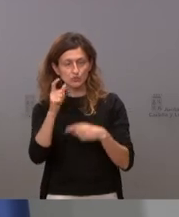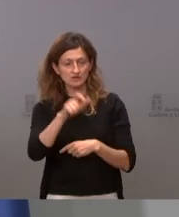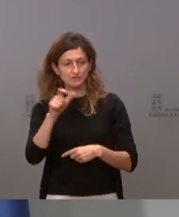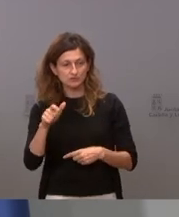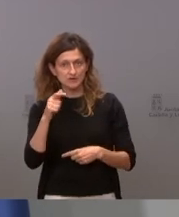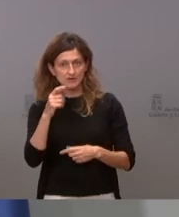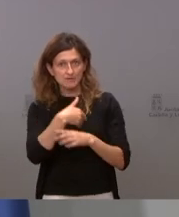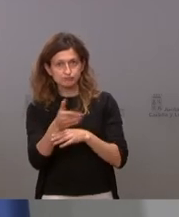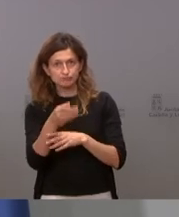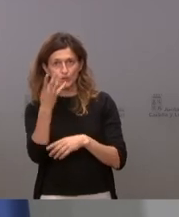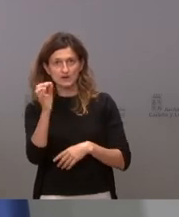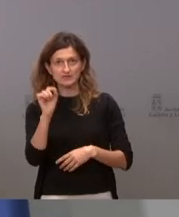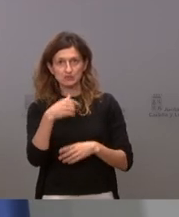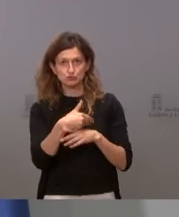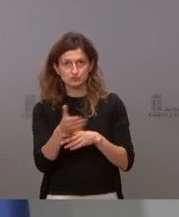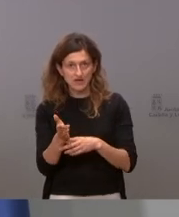40 minutos tarde